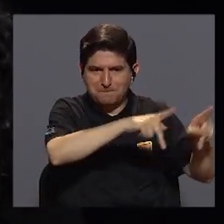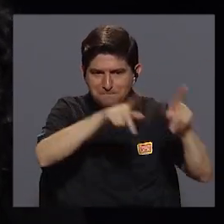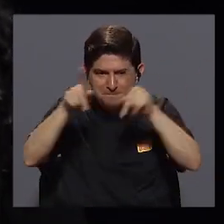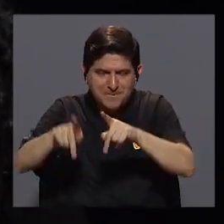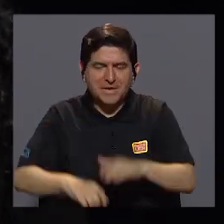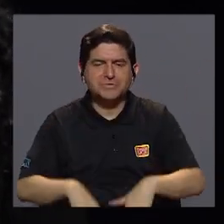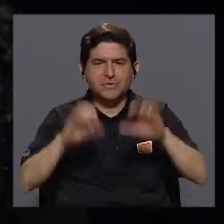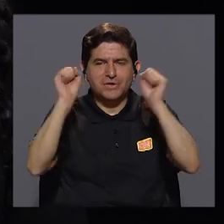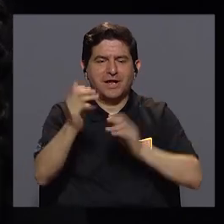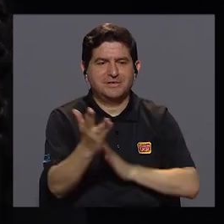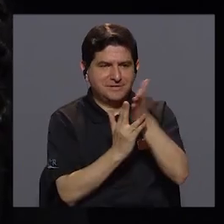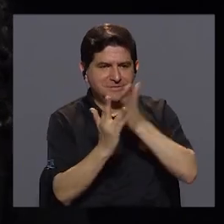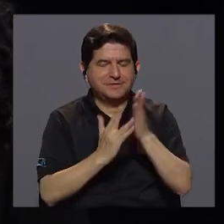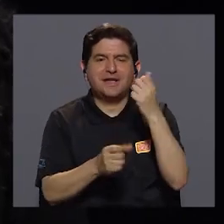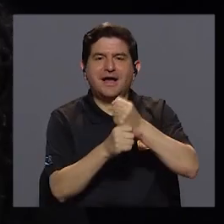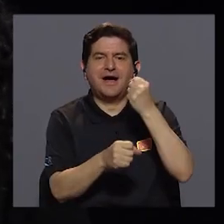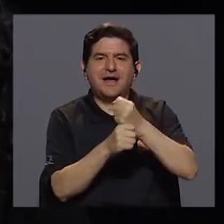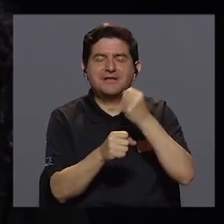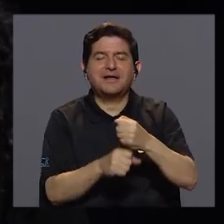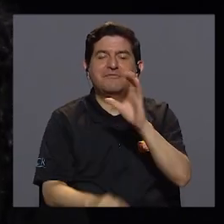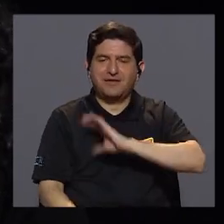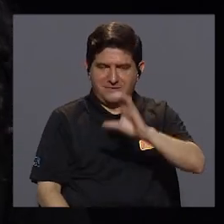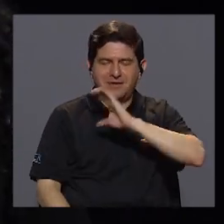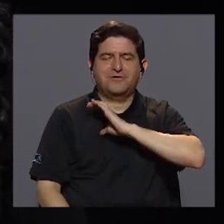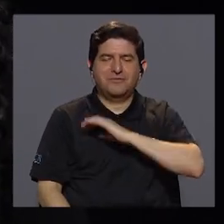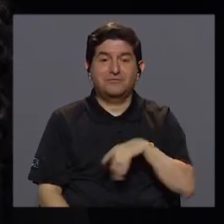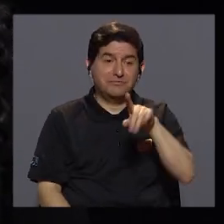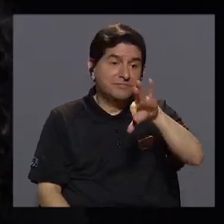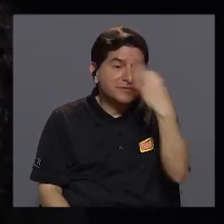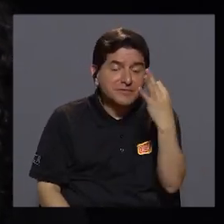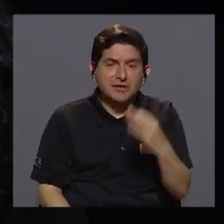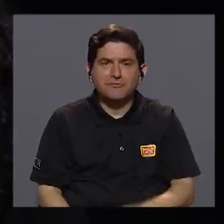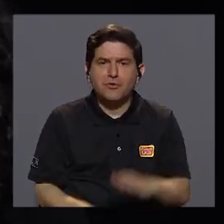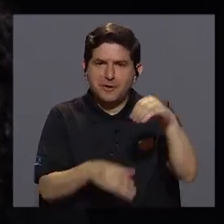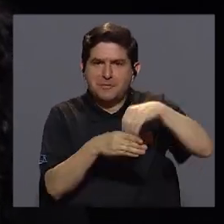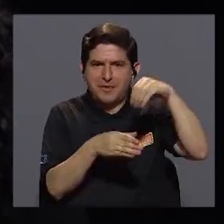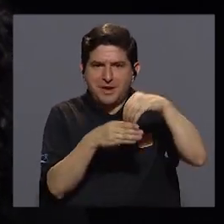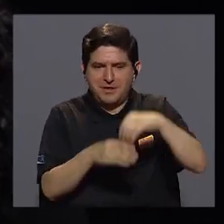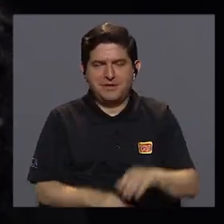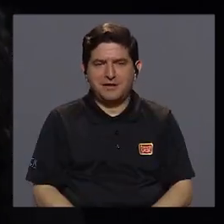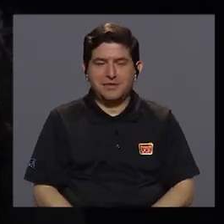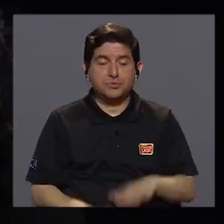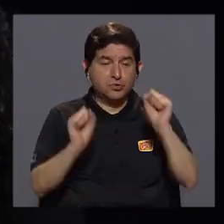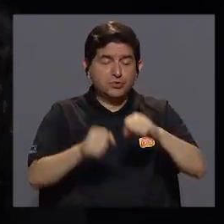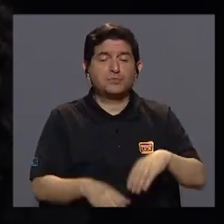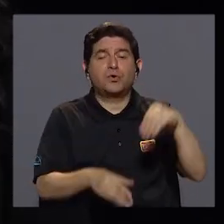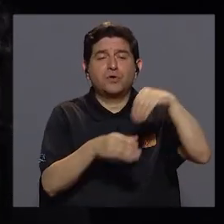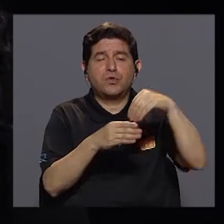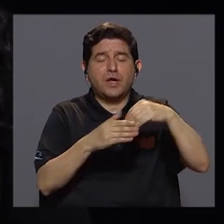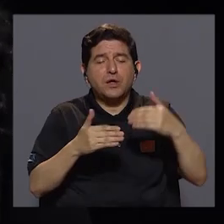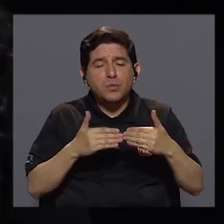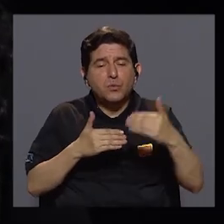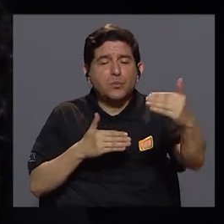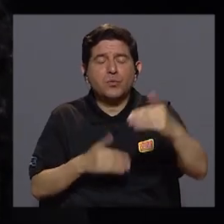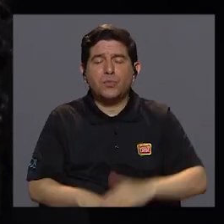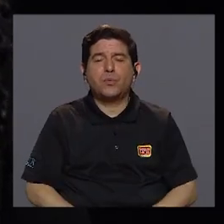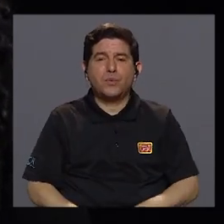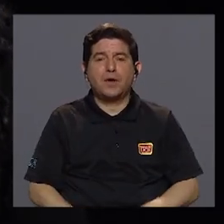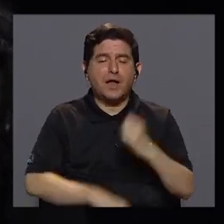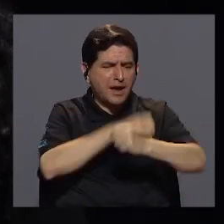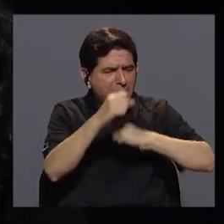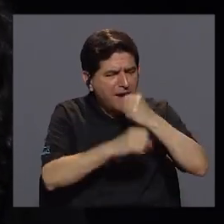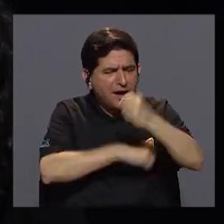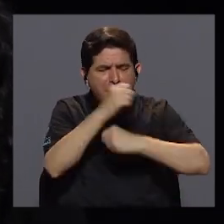personas puedan acceder a puestos de trabajo de calidad y de esta forma generar ingresos para los cuales cotizar durante su vida productiva